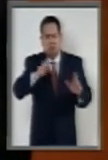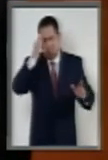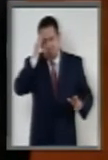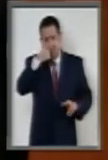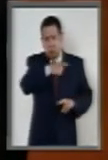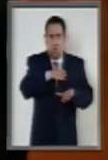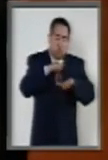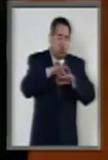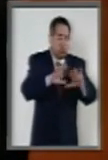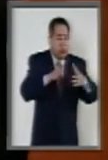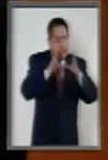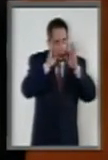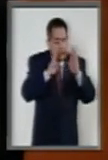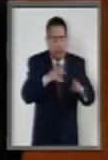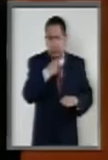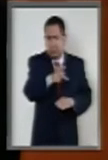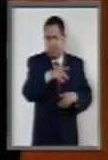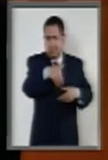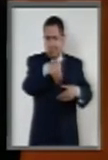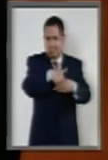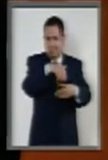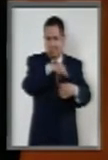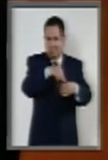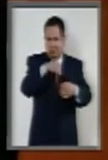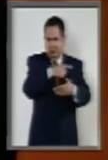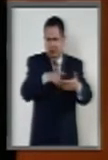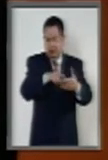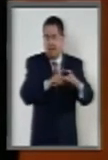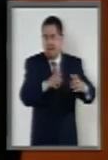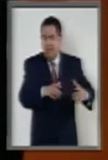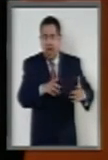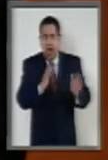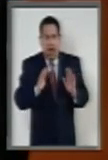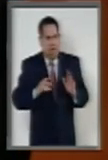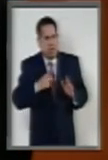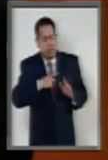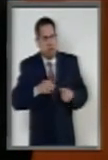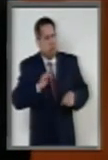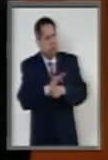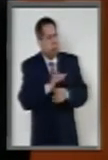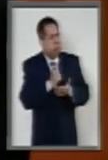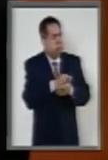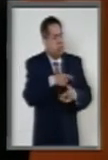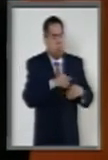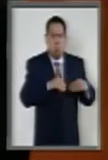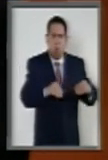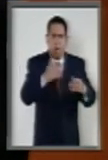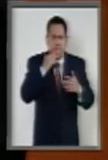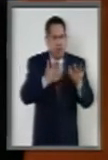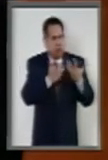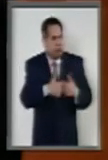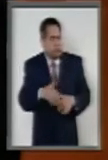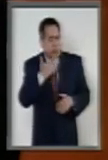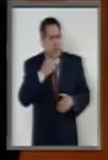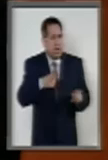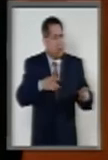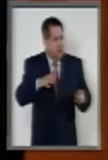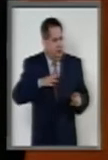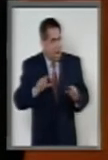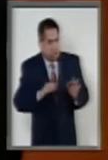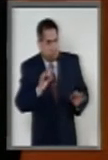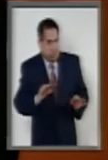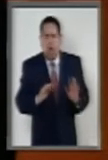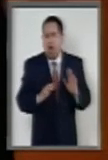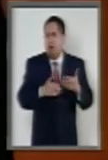en esta disposición normativa y asegurarnos de su operatividad y su existencia legal